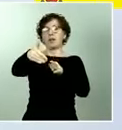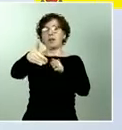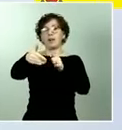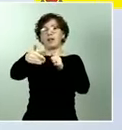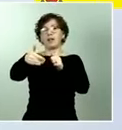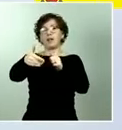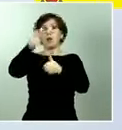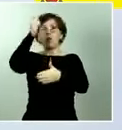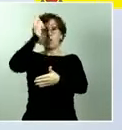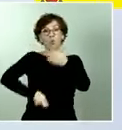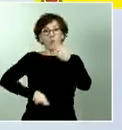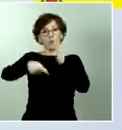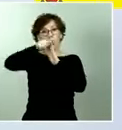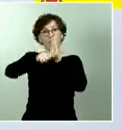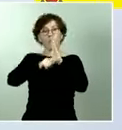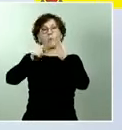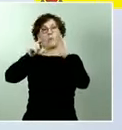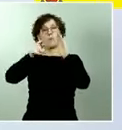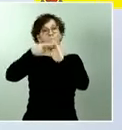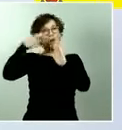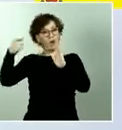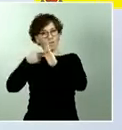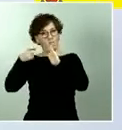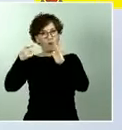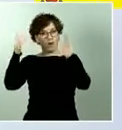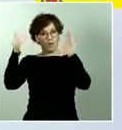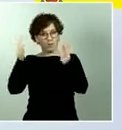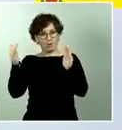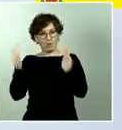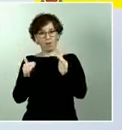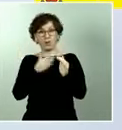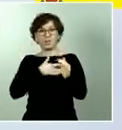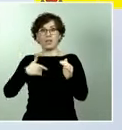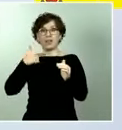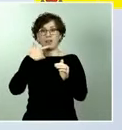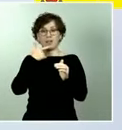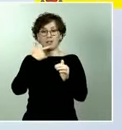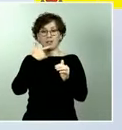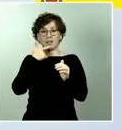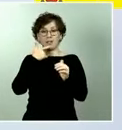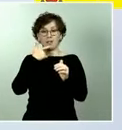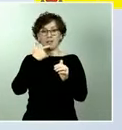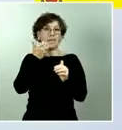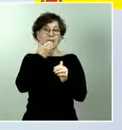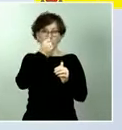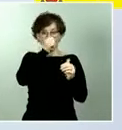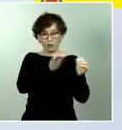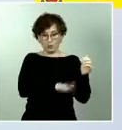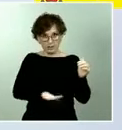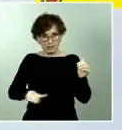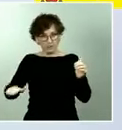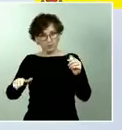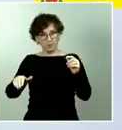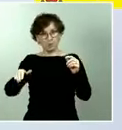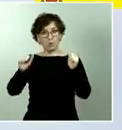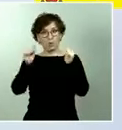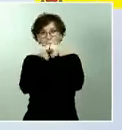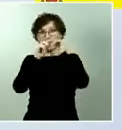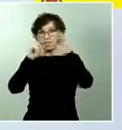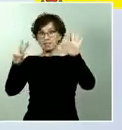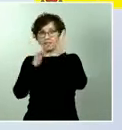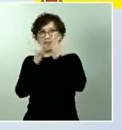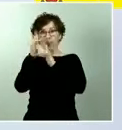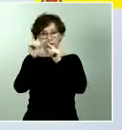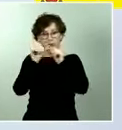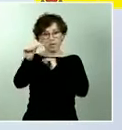puedan salir ordenadamente a partir del 27 de abril. Ya sabemos que el escudo social frente al COVID